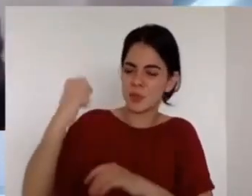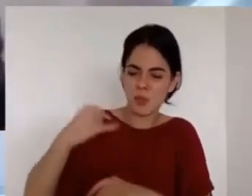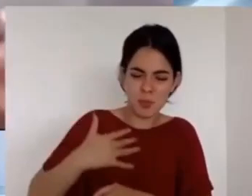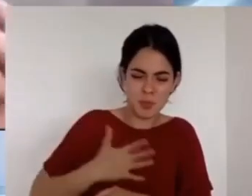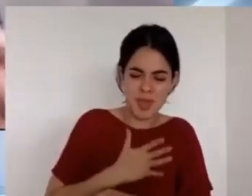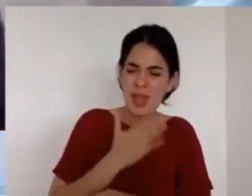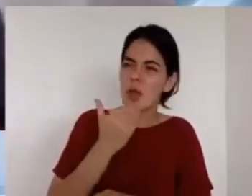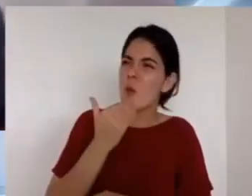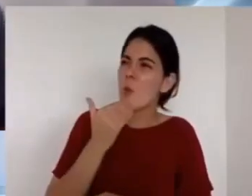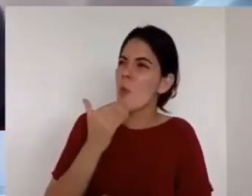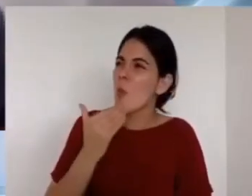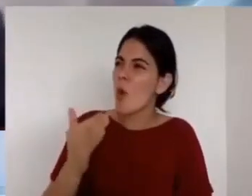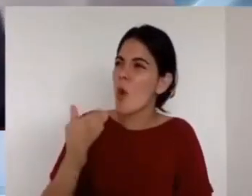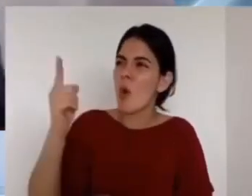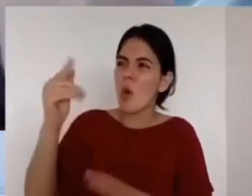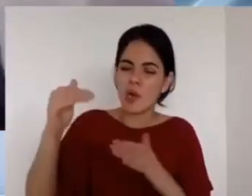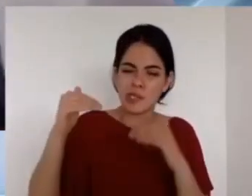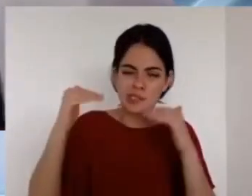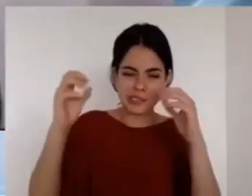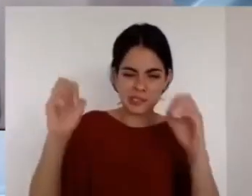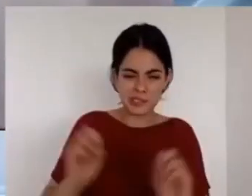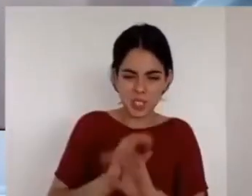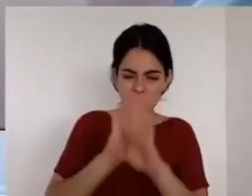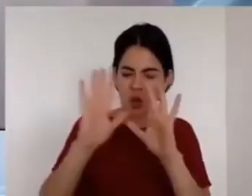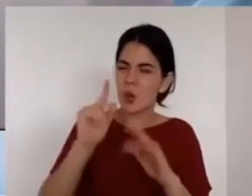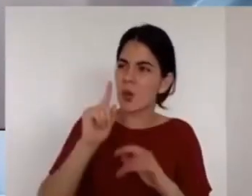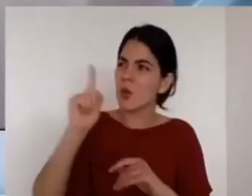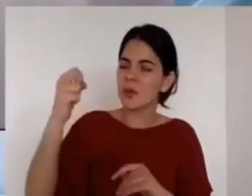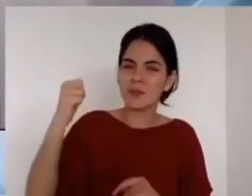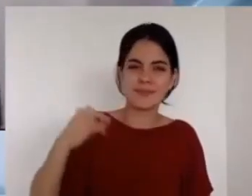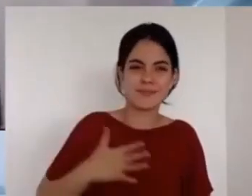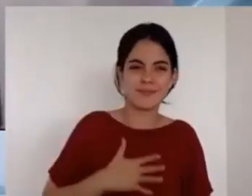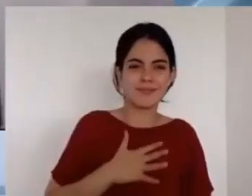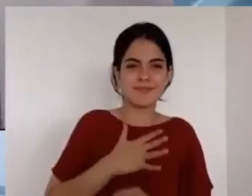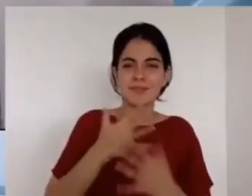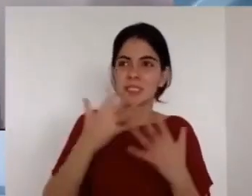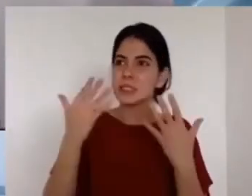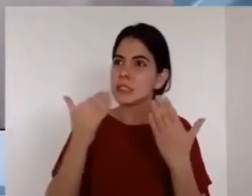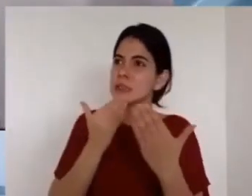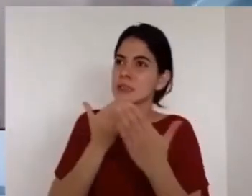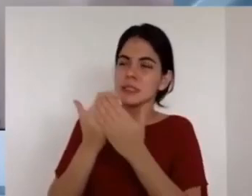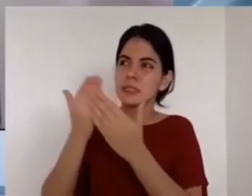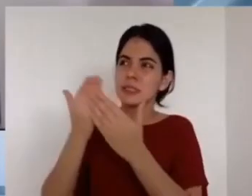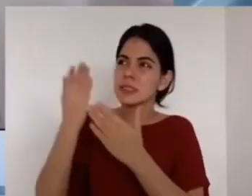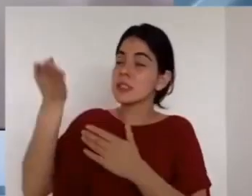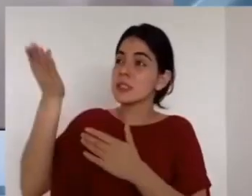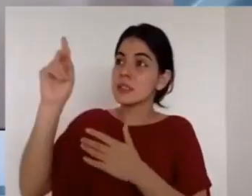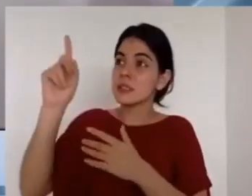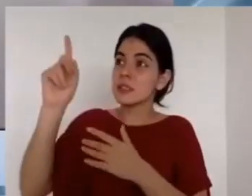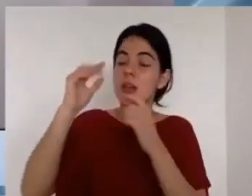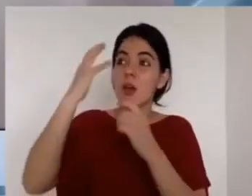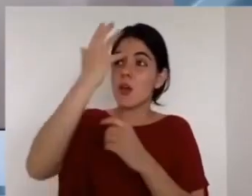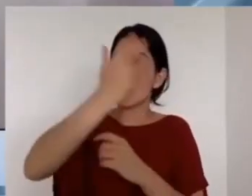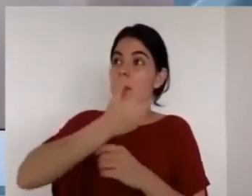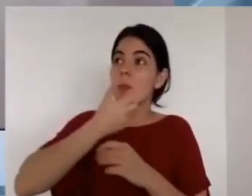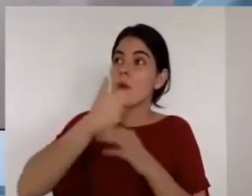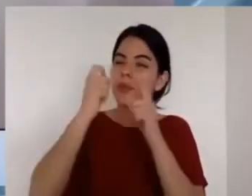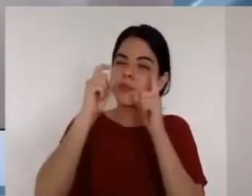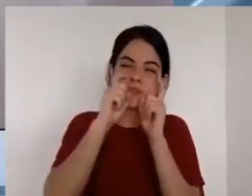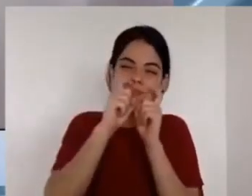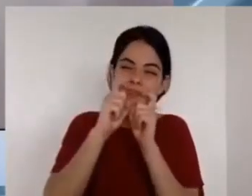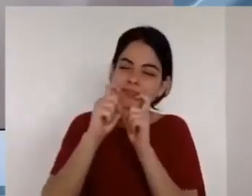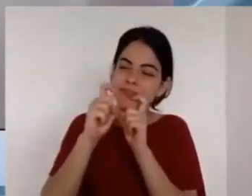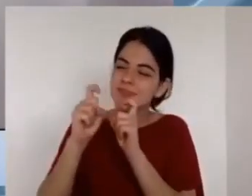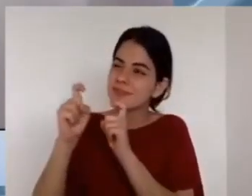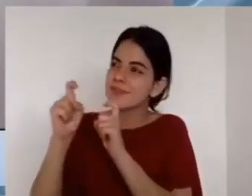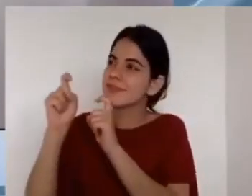y nos deleitamos en Él entonces debemos mejorar en eso en buscar su